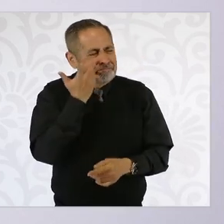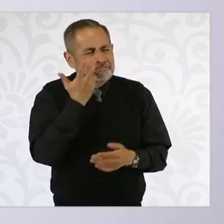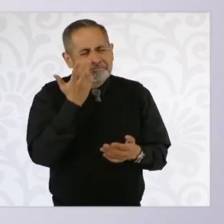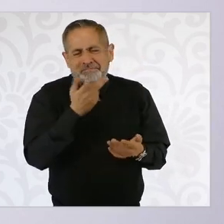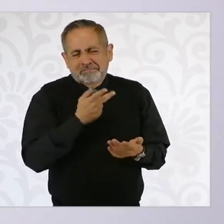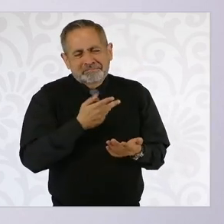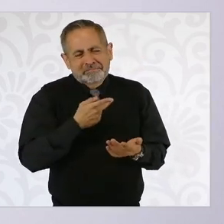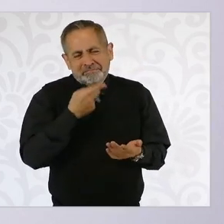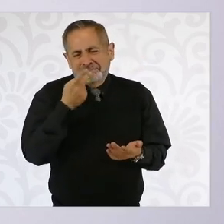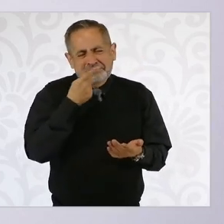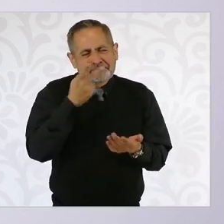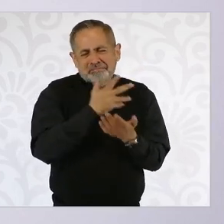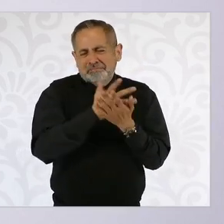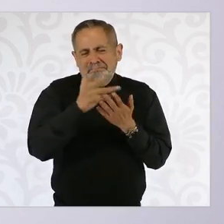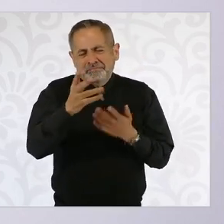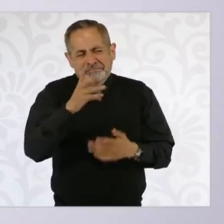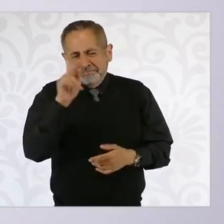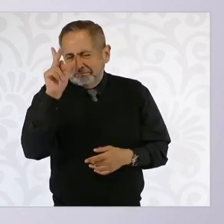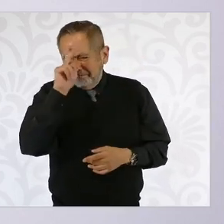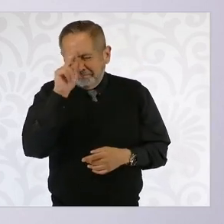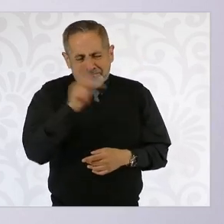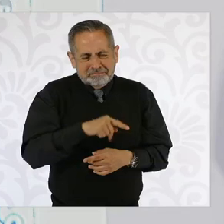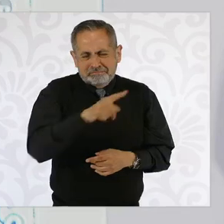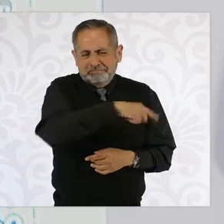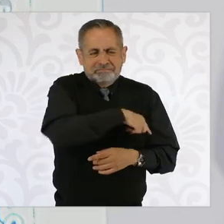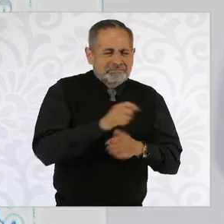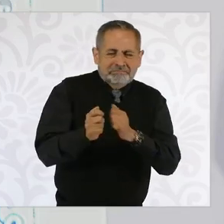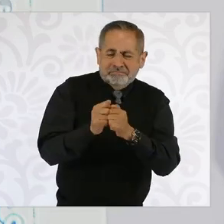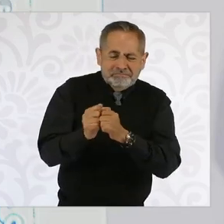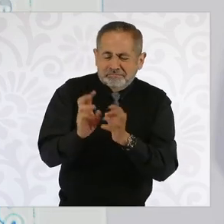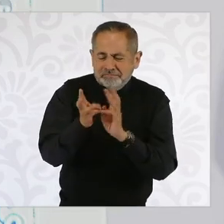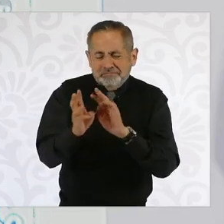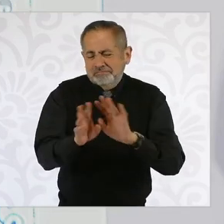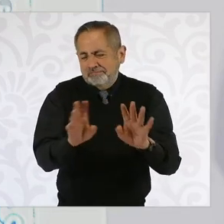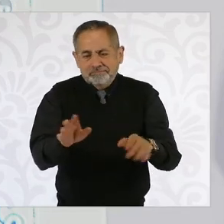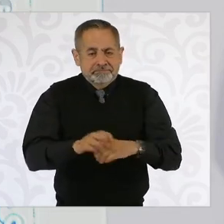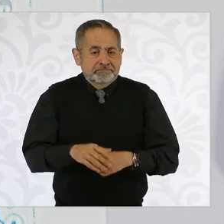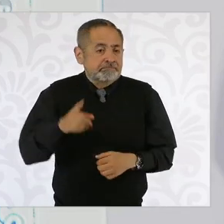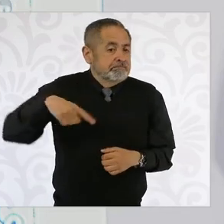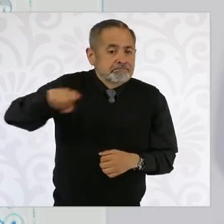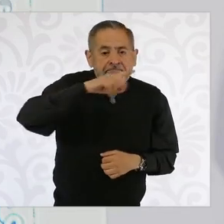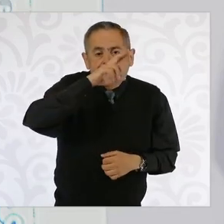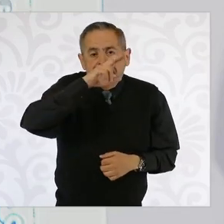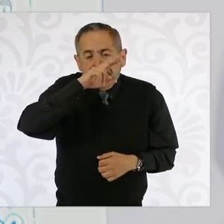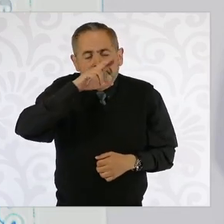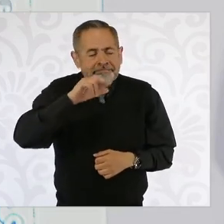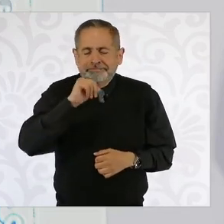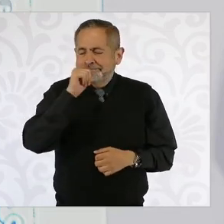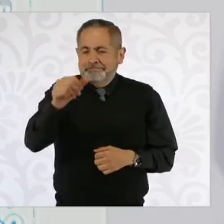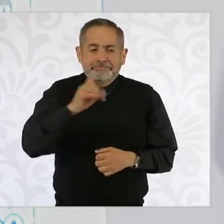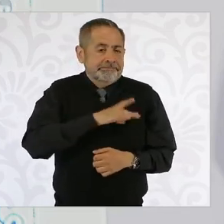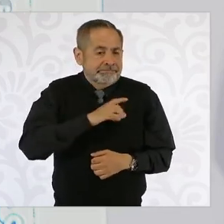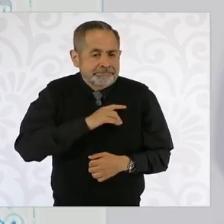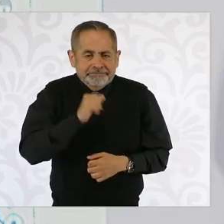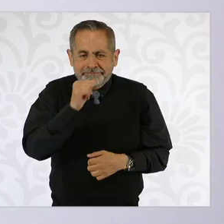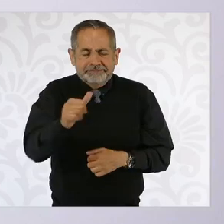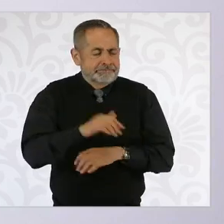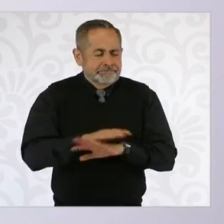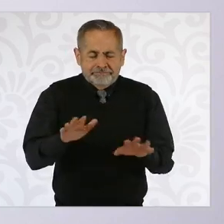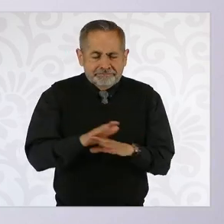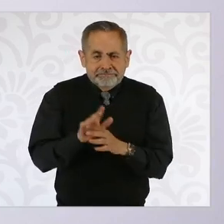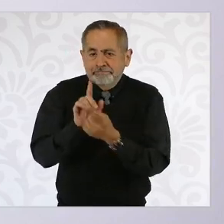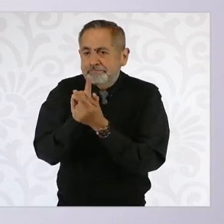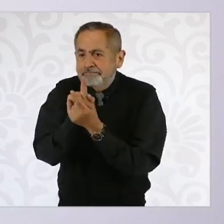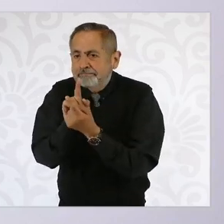se están diciendo falsamente a través del WhatsApp. Entonces, que no tengan temor, es algo para bien.